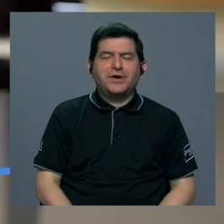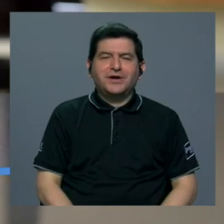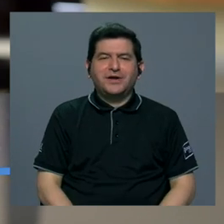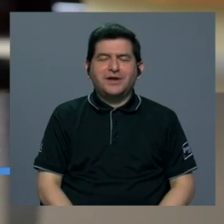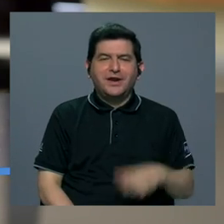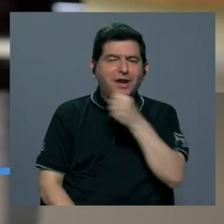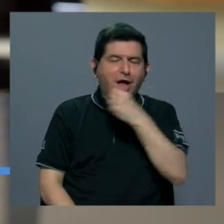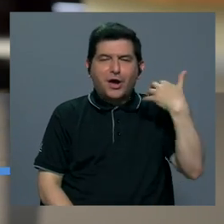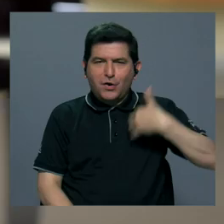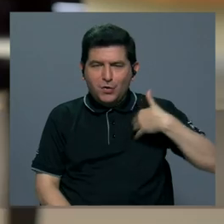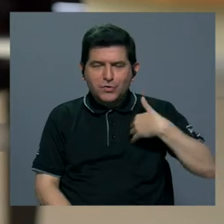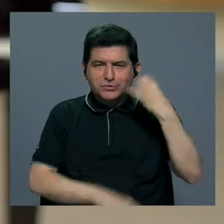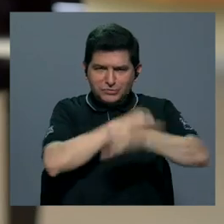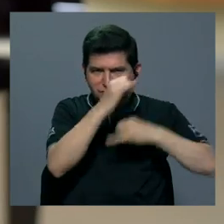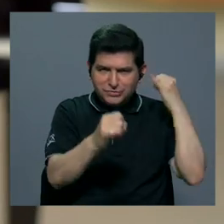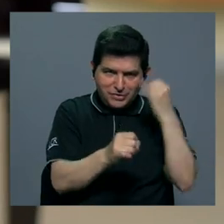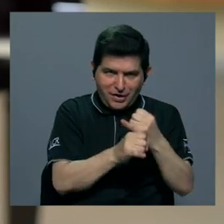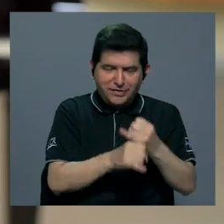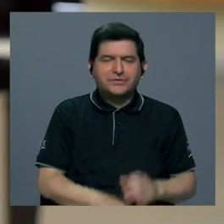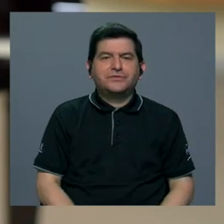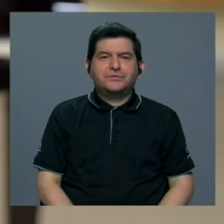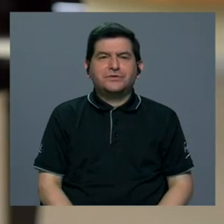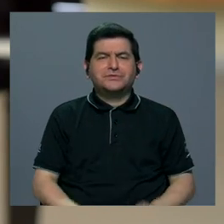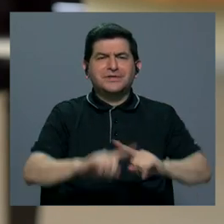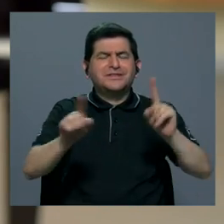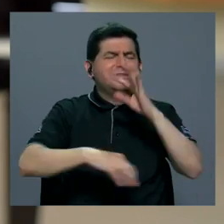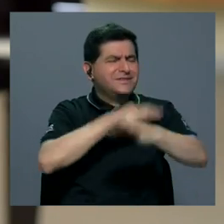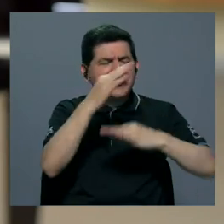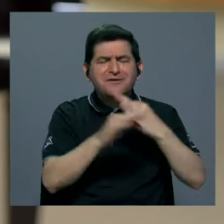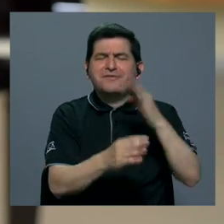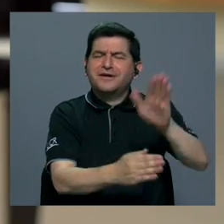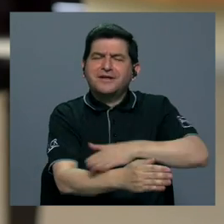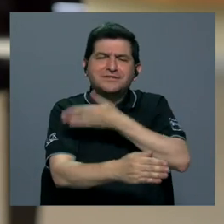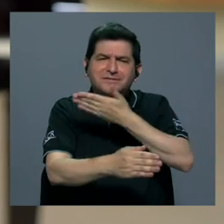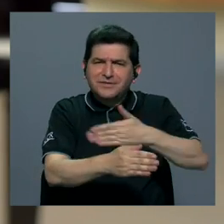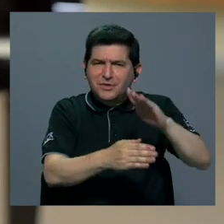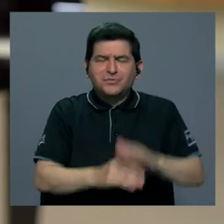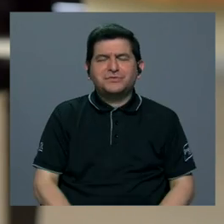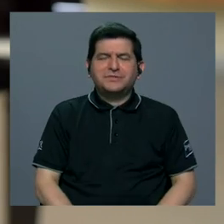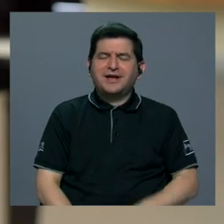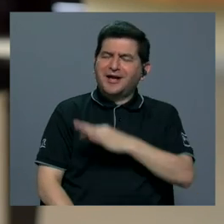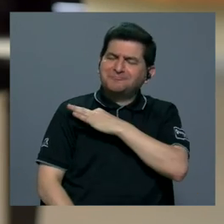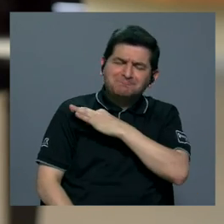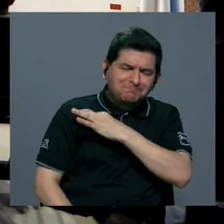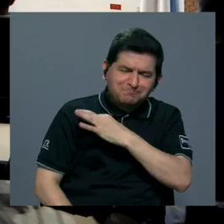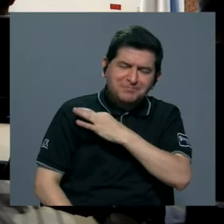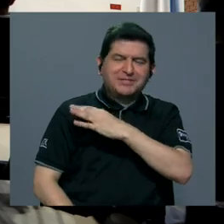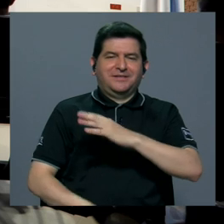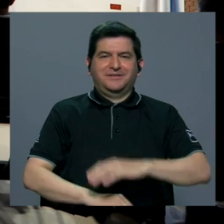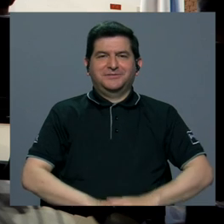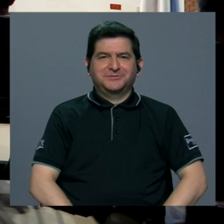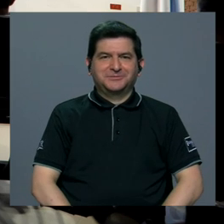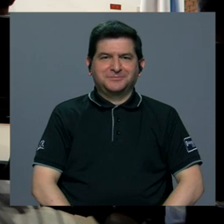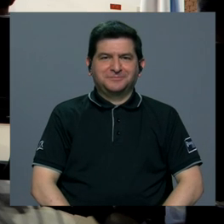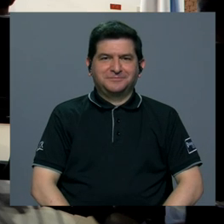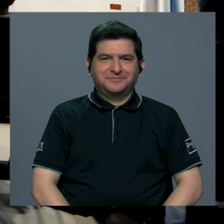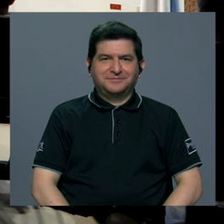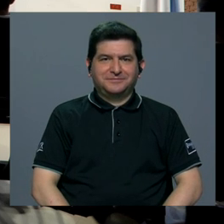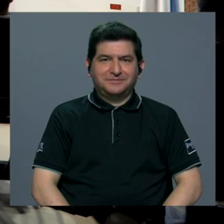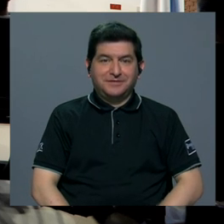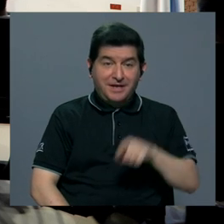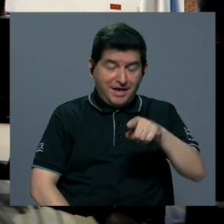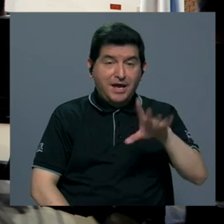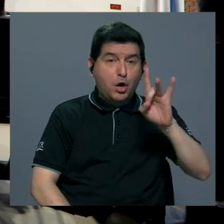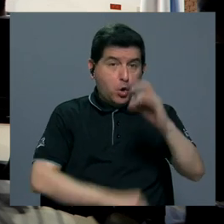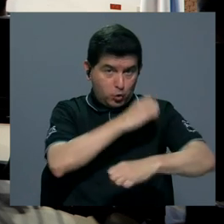internacionales, conciertos de diversos tipos de música Cordialmente invitados Durante estos